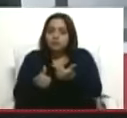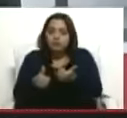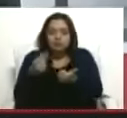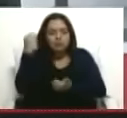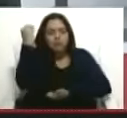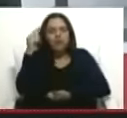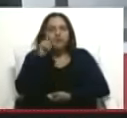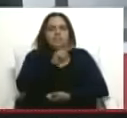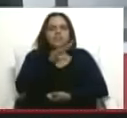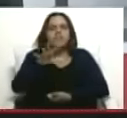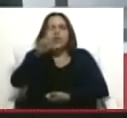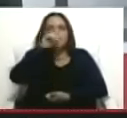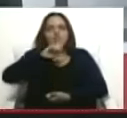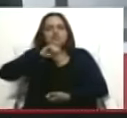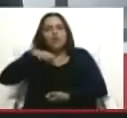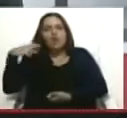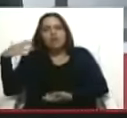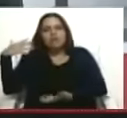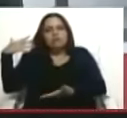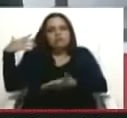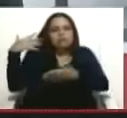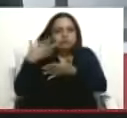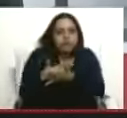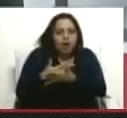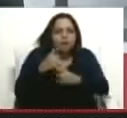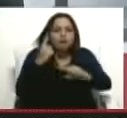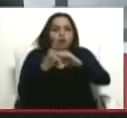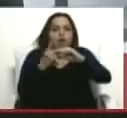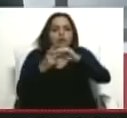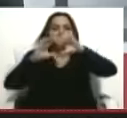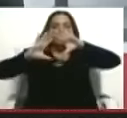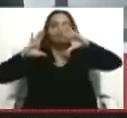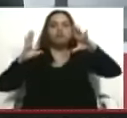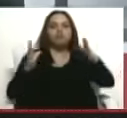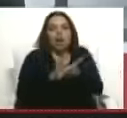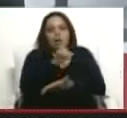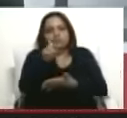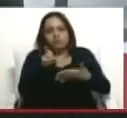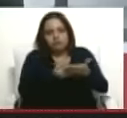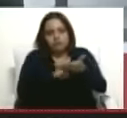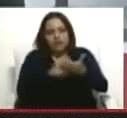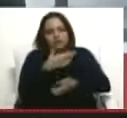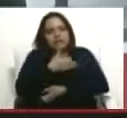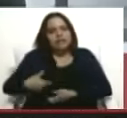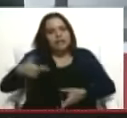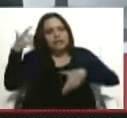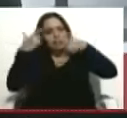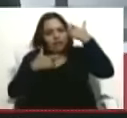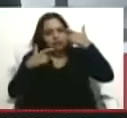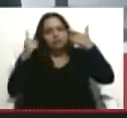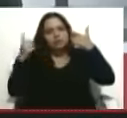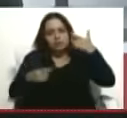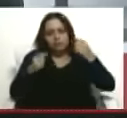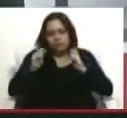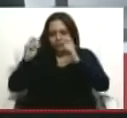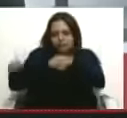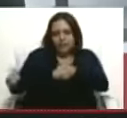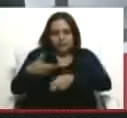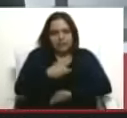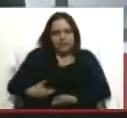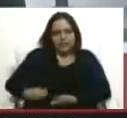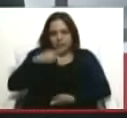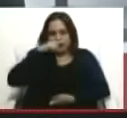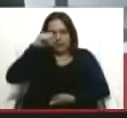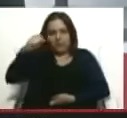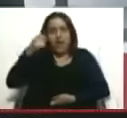años de historia que han impactado a escala global. Y el presidente Hugo Chávez y ahora el jefe de Estado, Nicolás Maduro